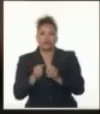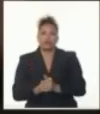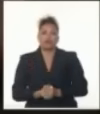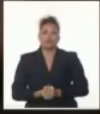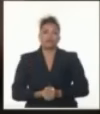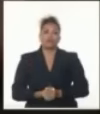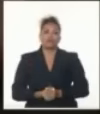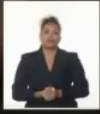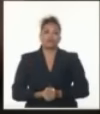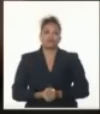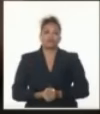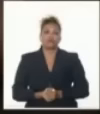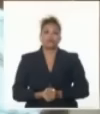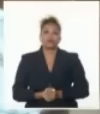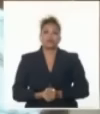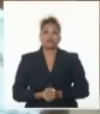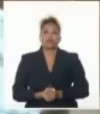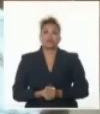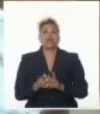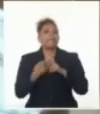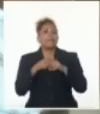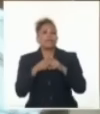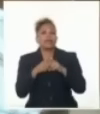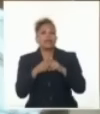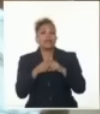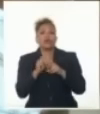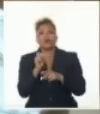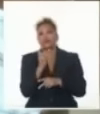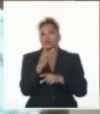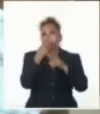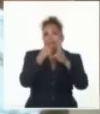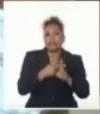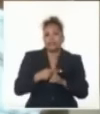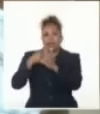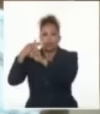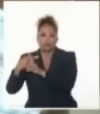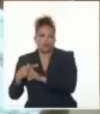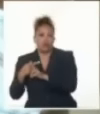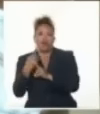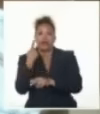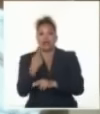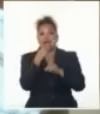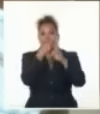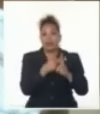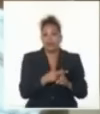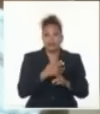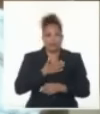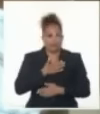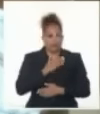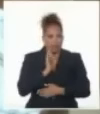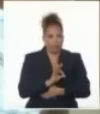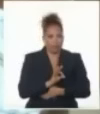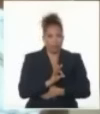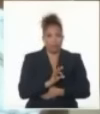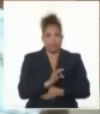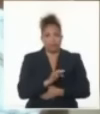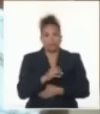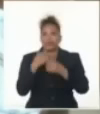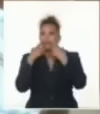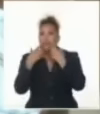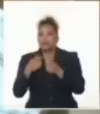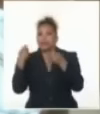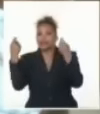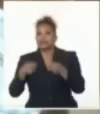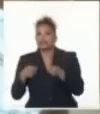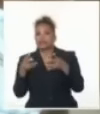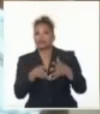mecanismo no funciona con dos listados. Cada listado es un mecanismo en sí propio. Lo importante es la decisión del gobierno de